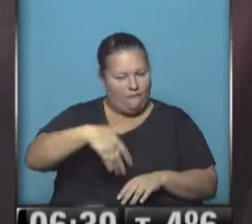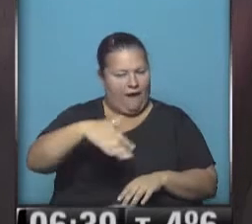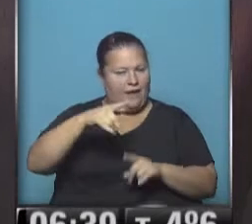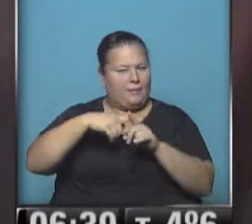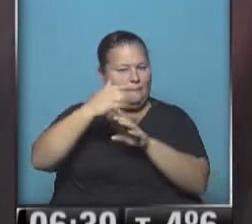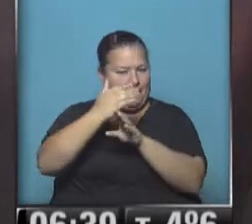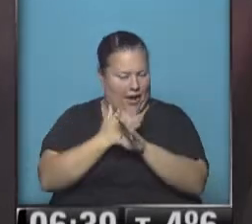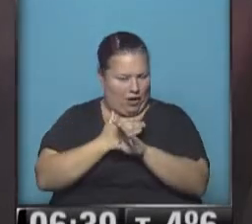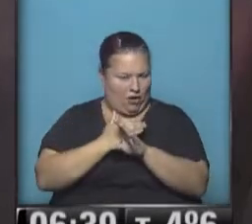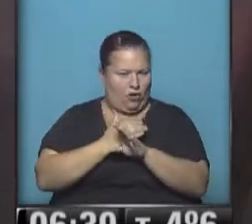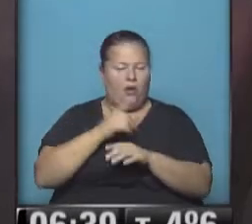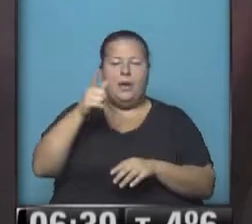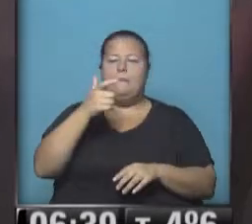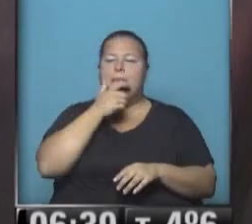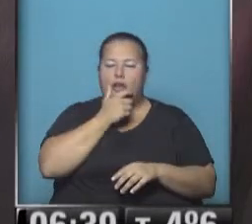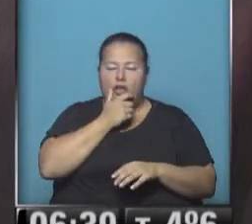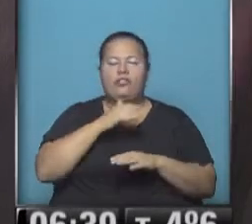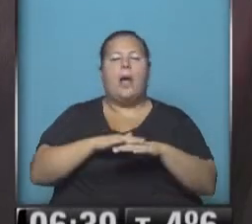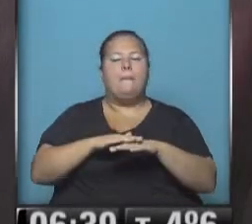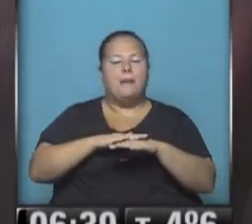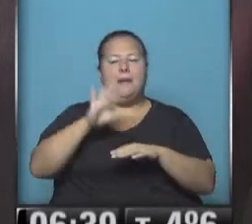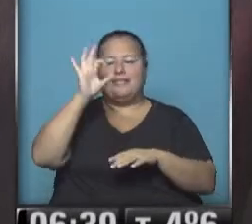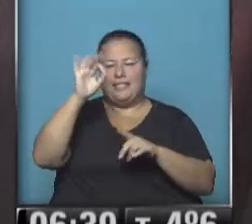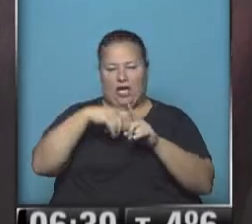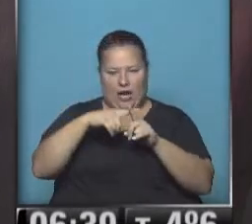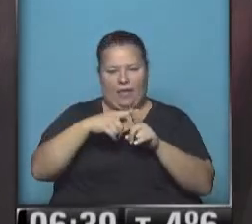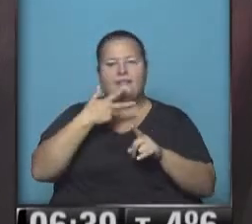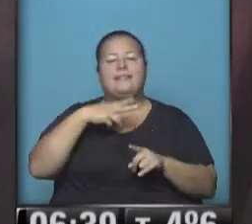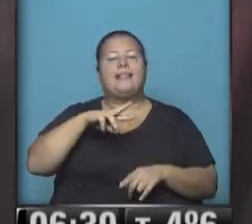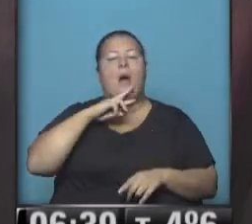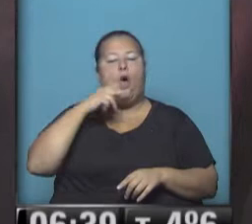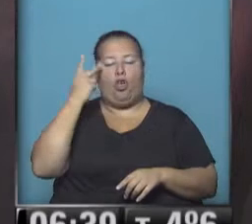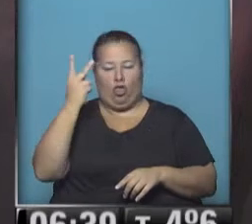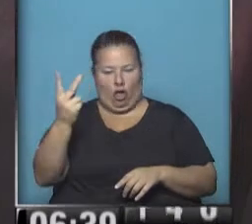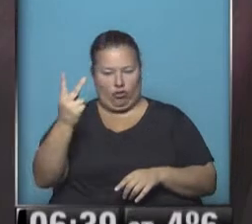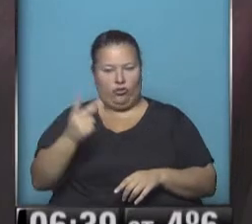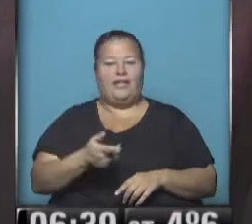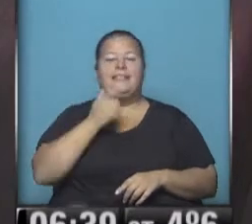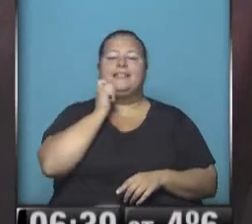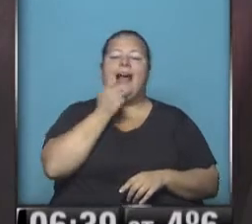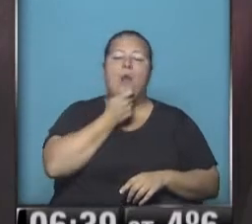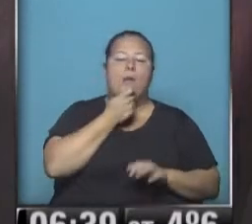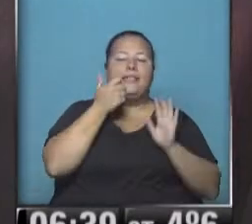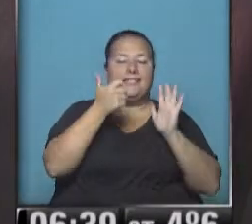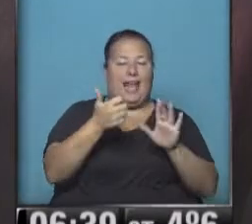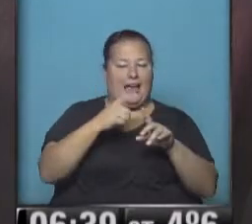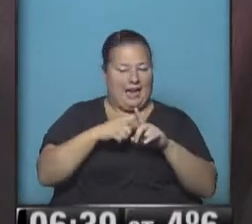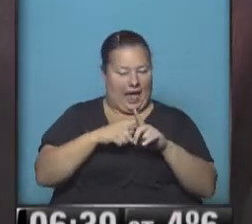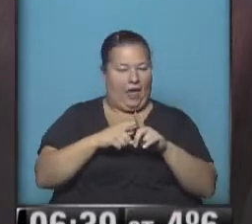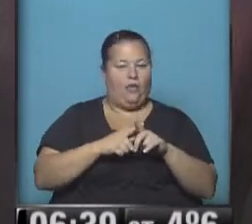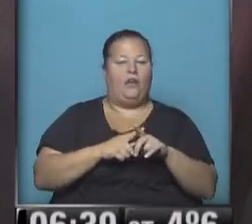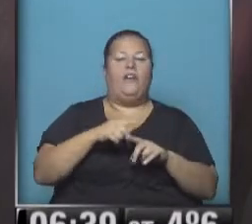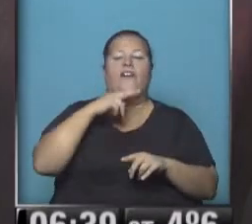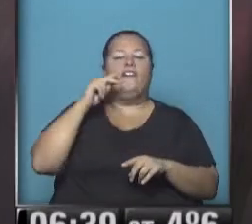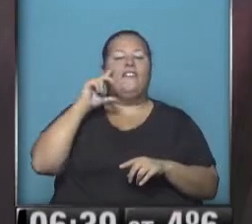temperatura. Ahí en Mendoza, la mínima, 0 grados. San Juan, 2. San Luis, 6 graditos. Y